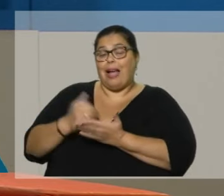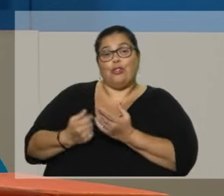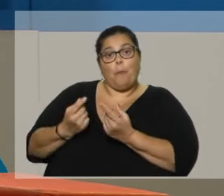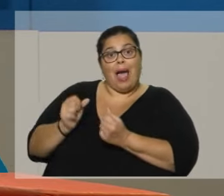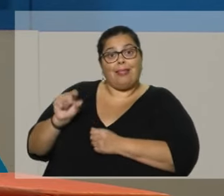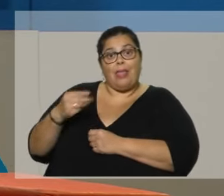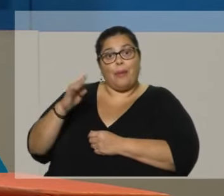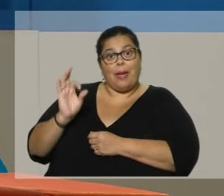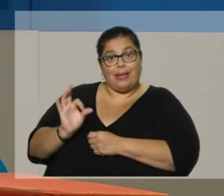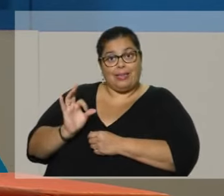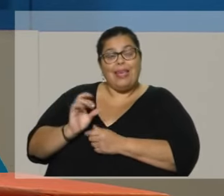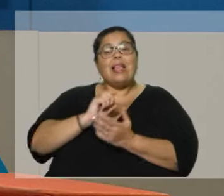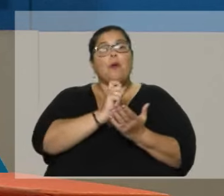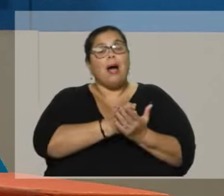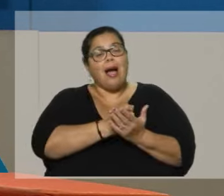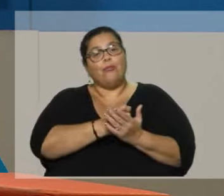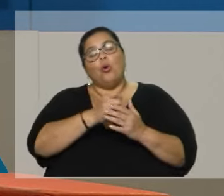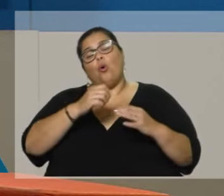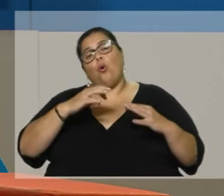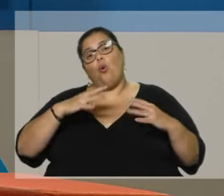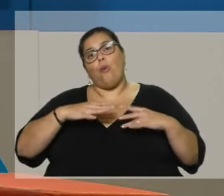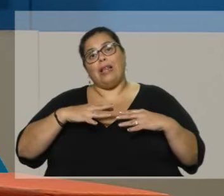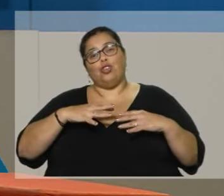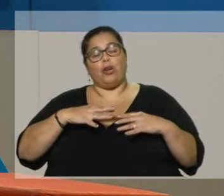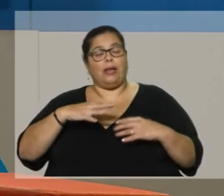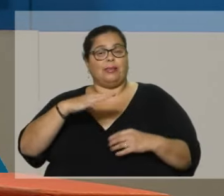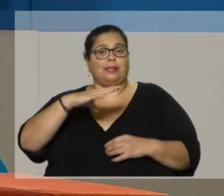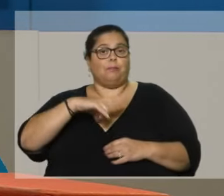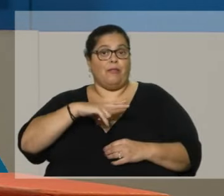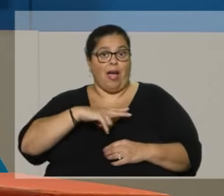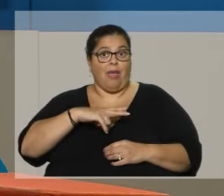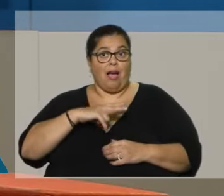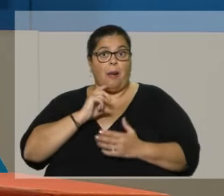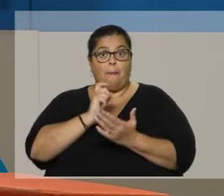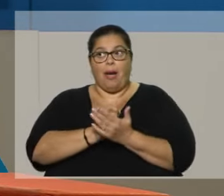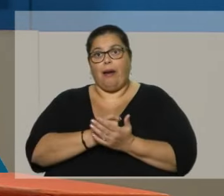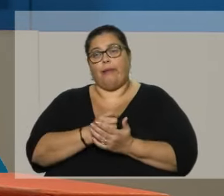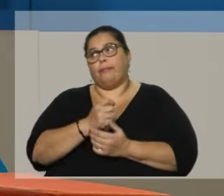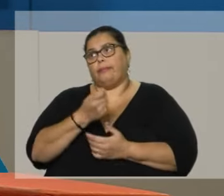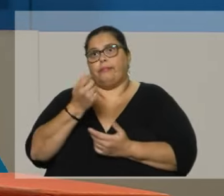Y estamos financiando jubilaciones privadas que pagan 2.000, 3.000 pesos, 5.000 con suerte.